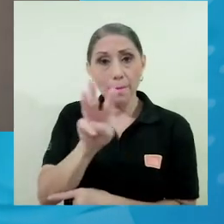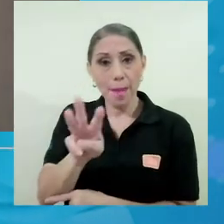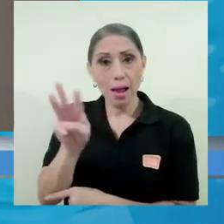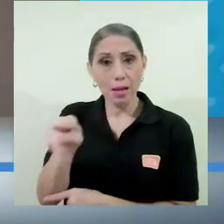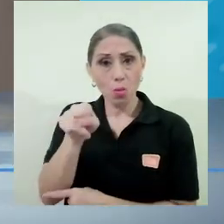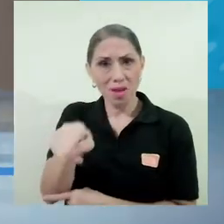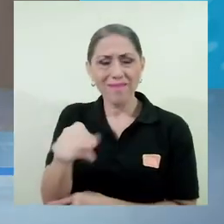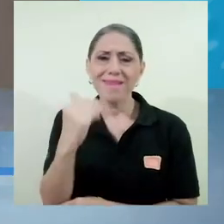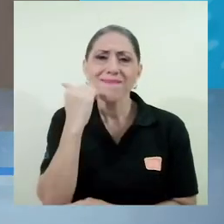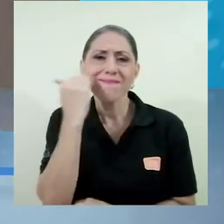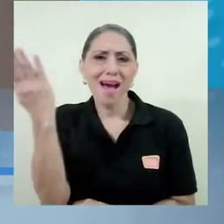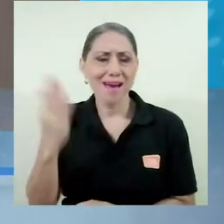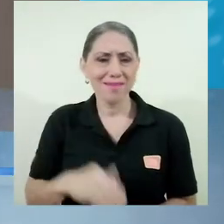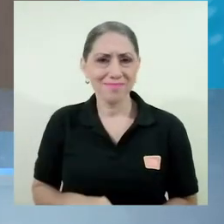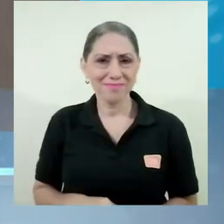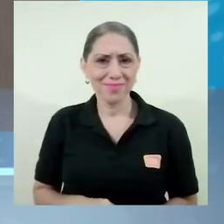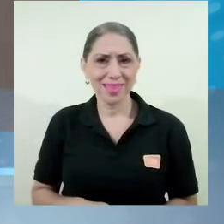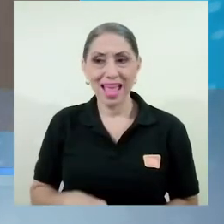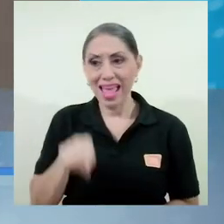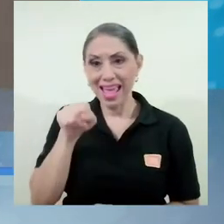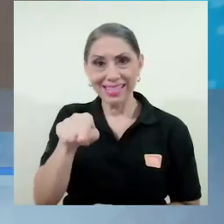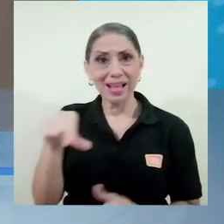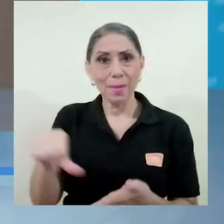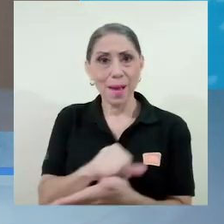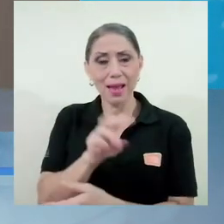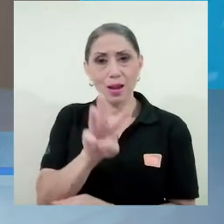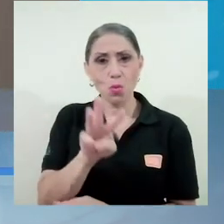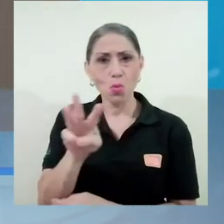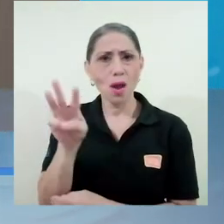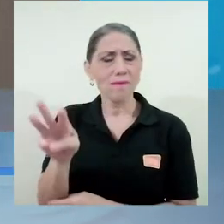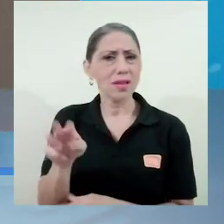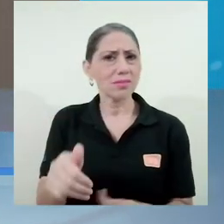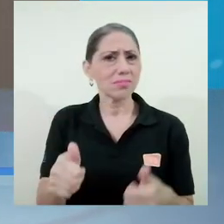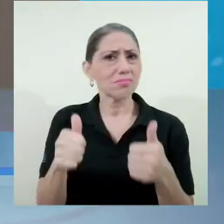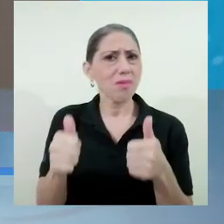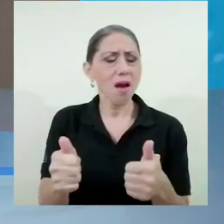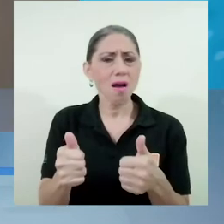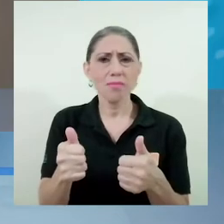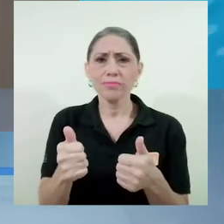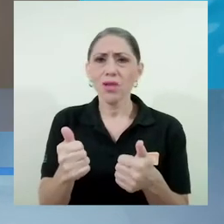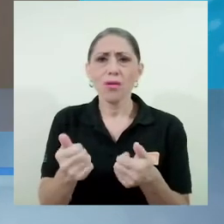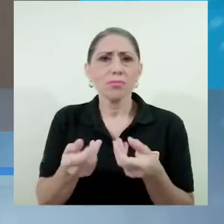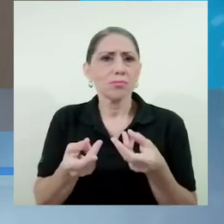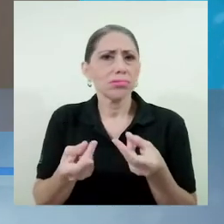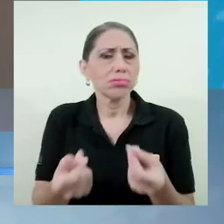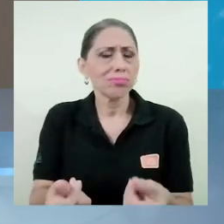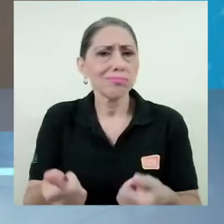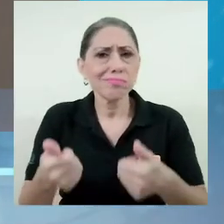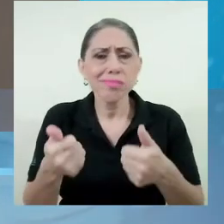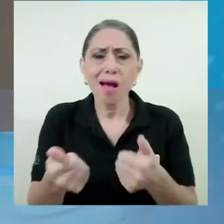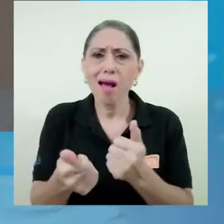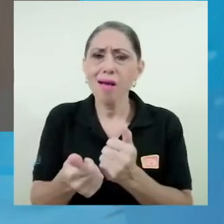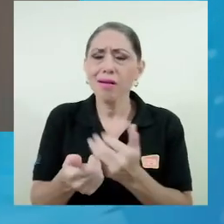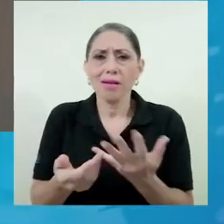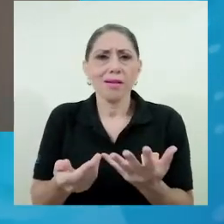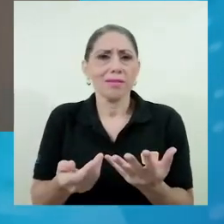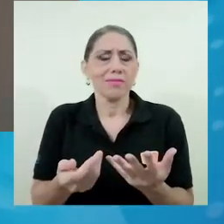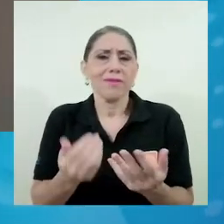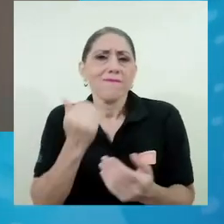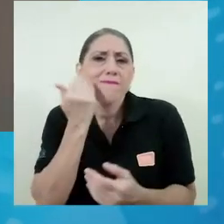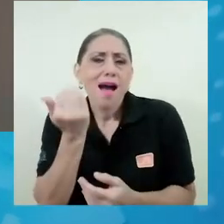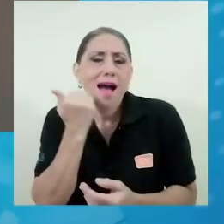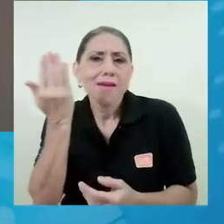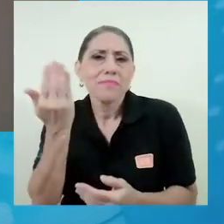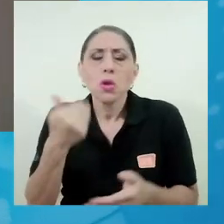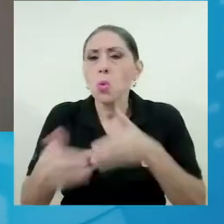facilidad, es una página web muy versátil que le ayuda a cualquier persona que tal vez no tenga